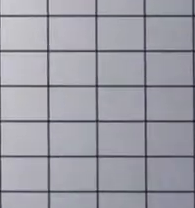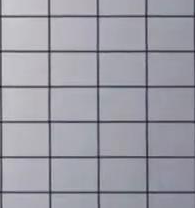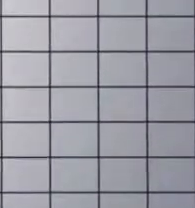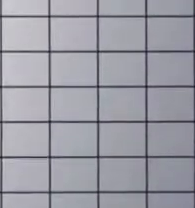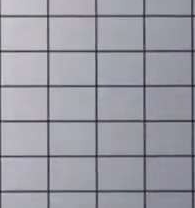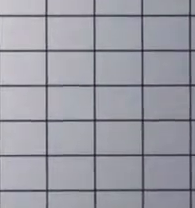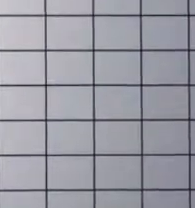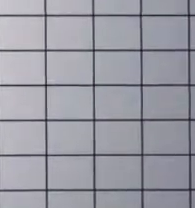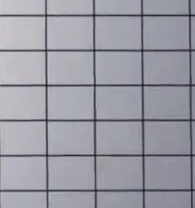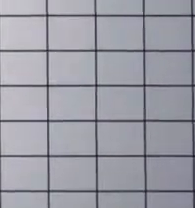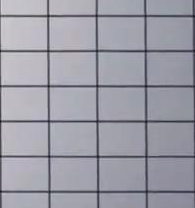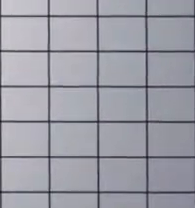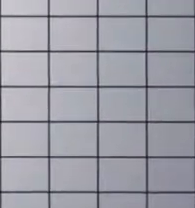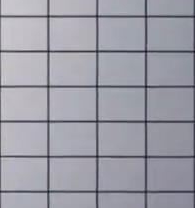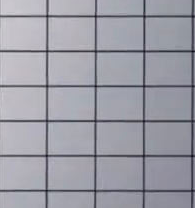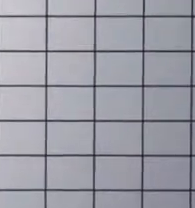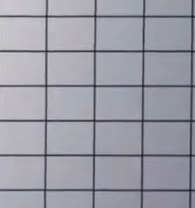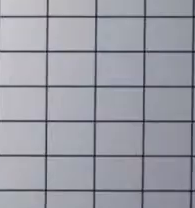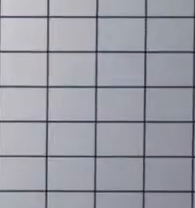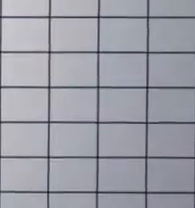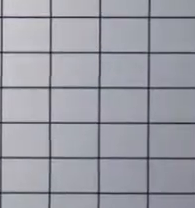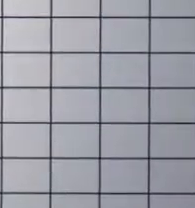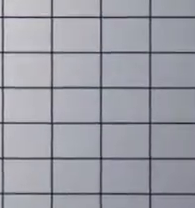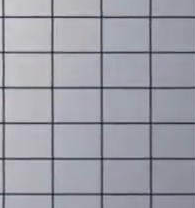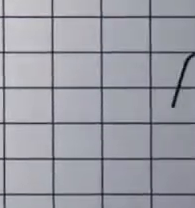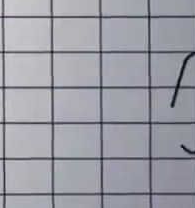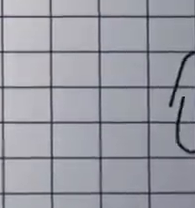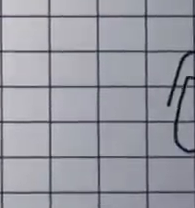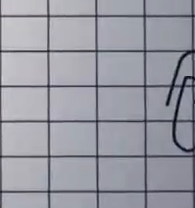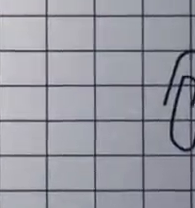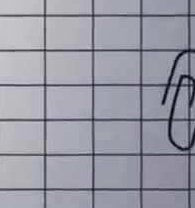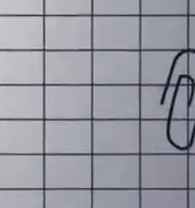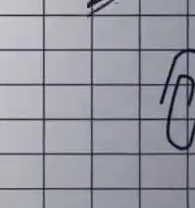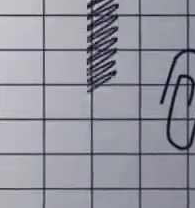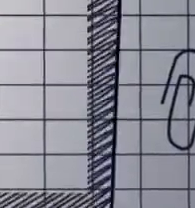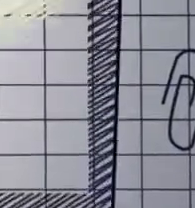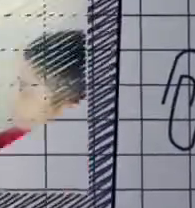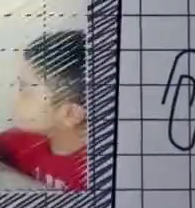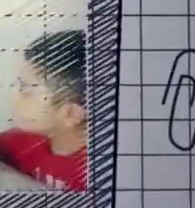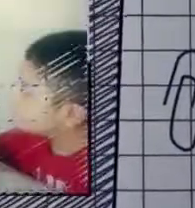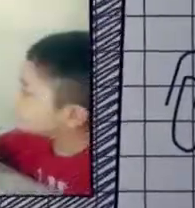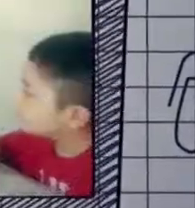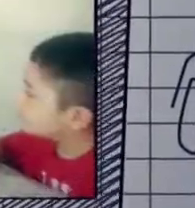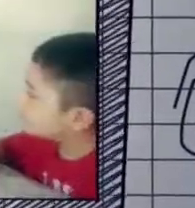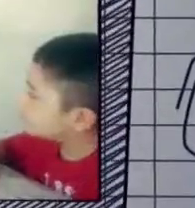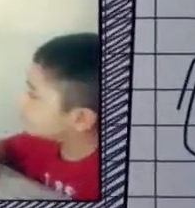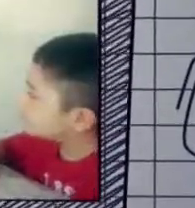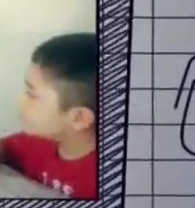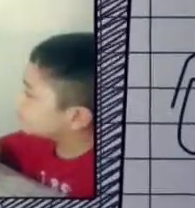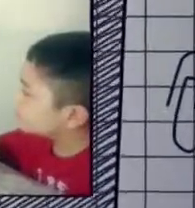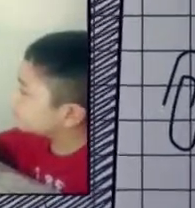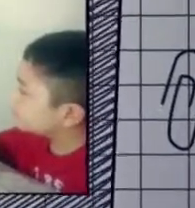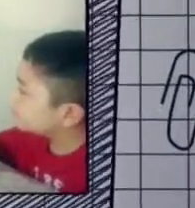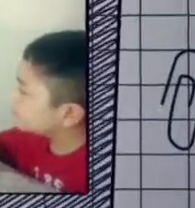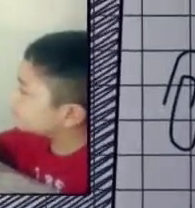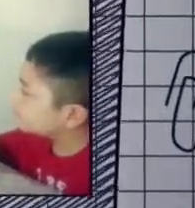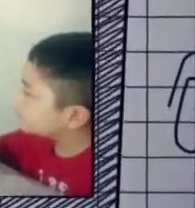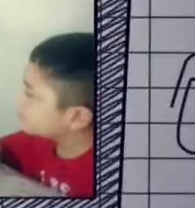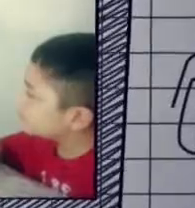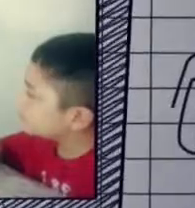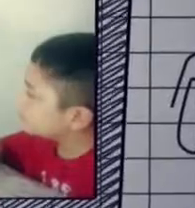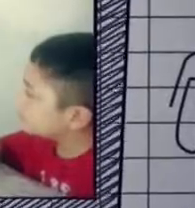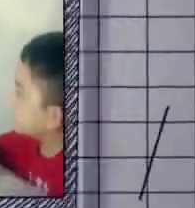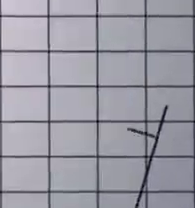Tlaxcámatisna. Papá, gracias. A mis hermanos, muchas, muchas gracias. Abuelito,